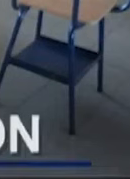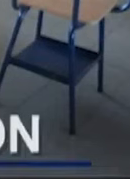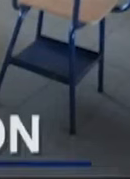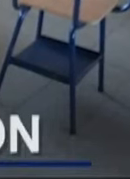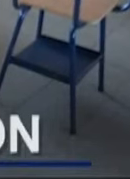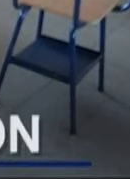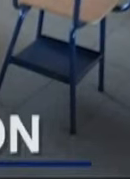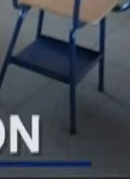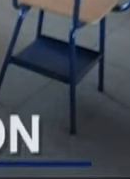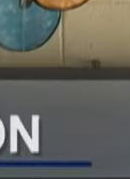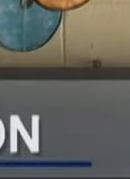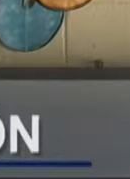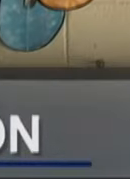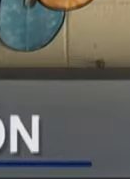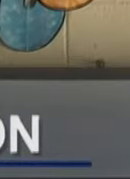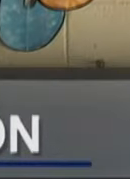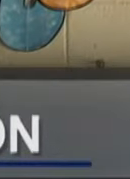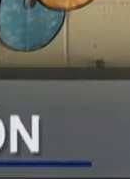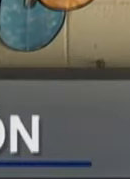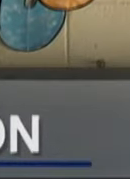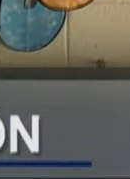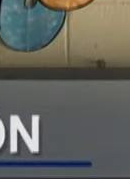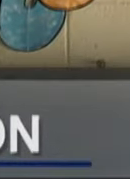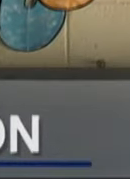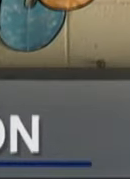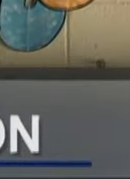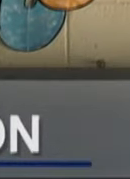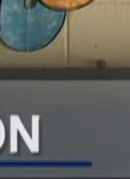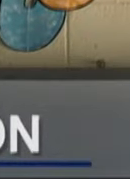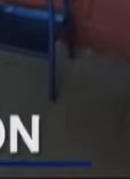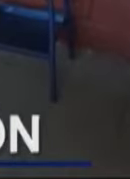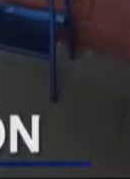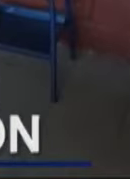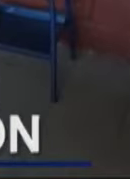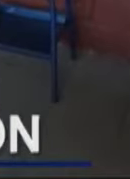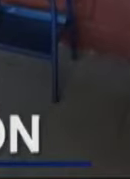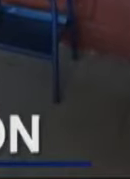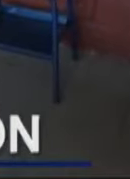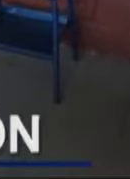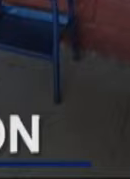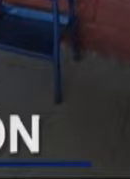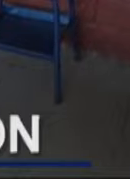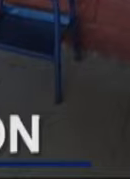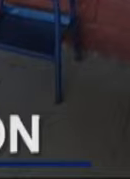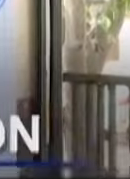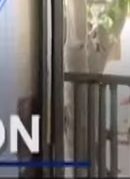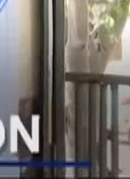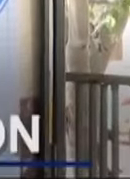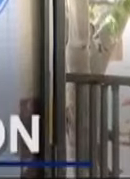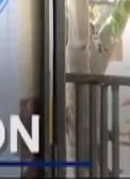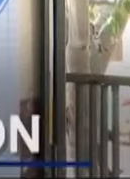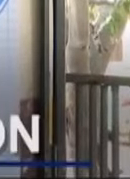Ministro de salud reconoce que clases pueden ser presenciales una vez se cumplan protocolos de prevención